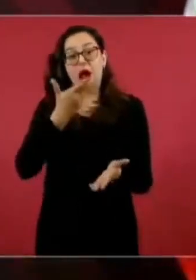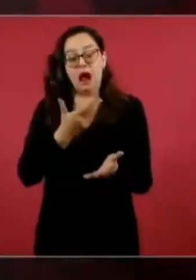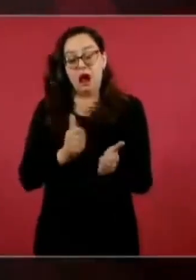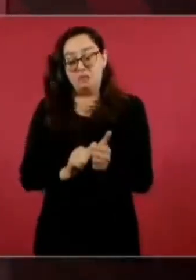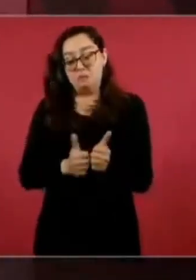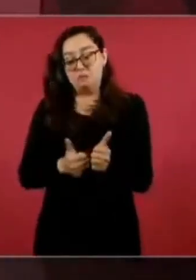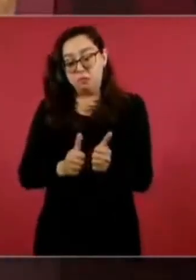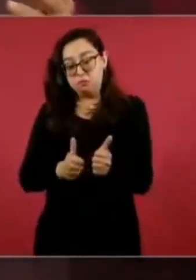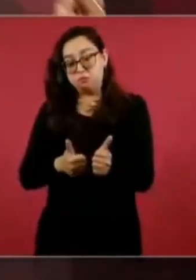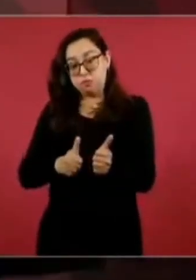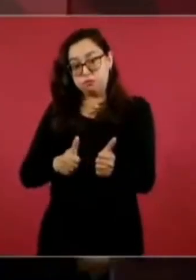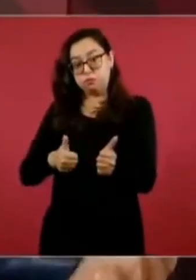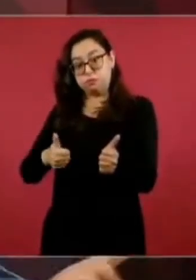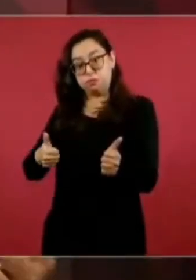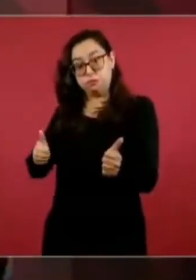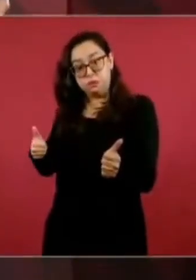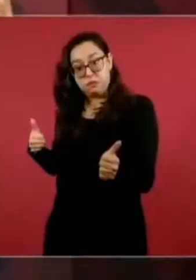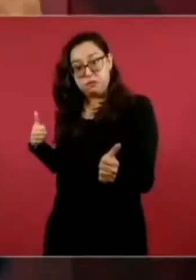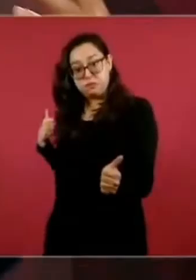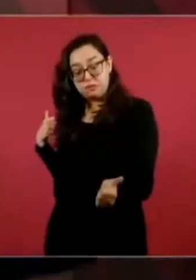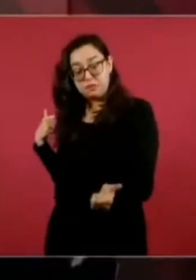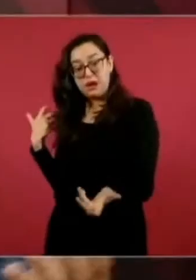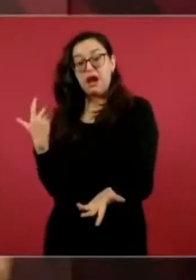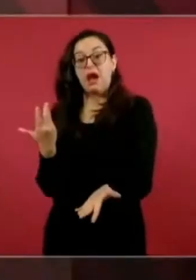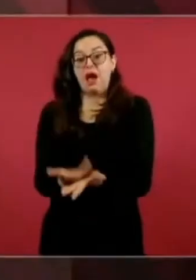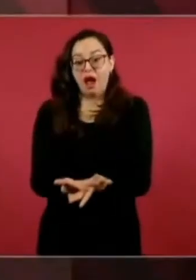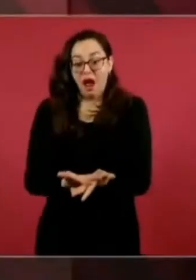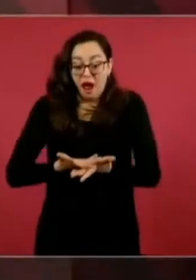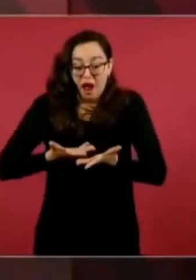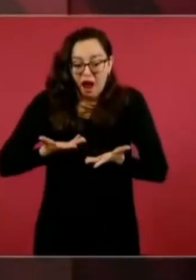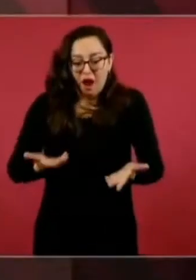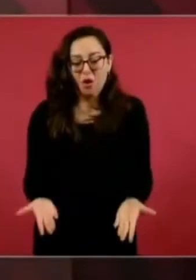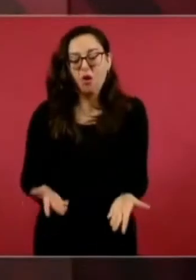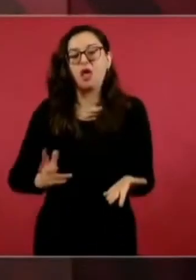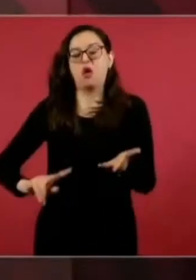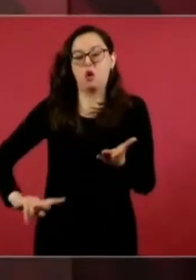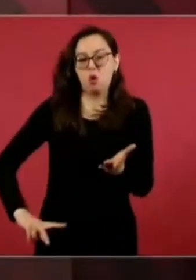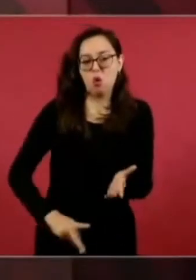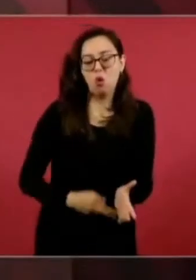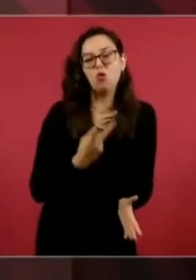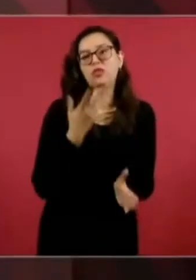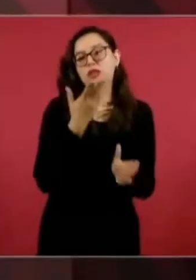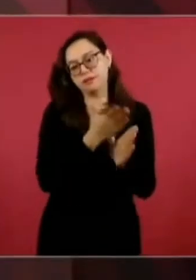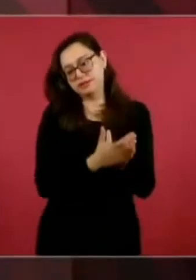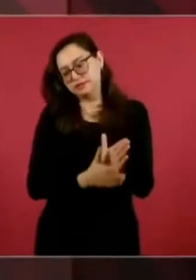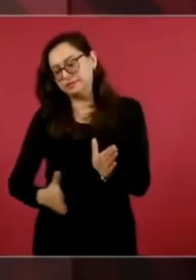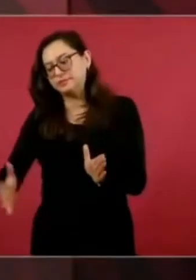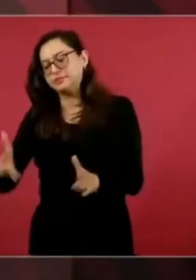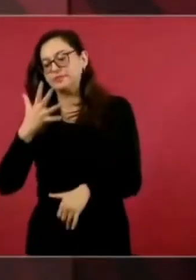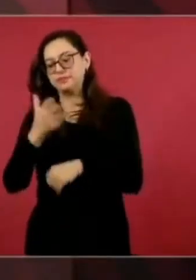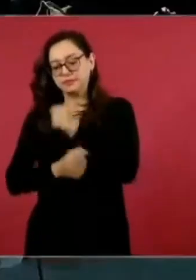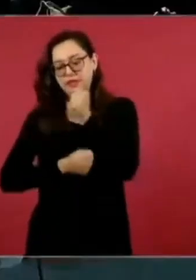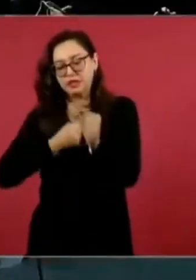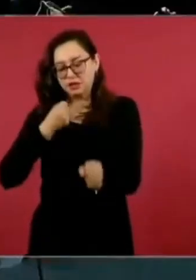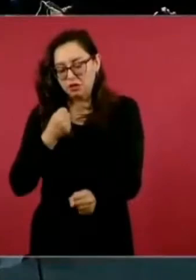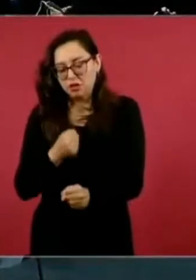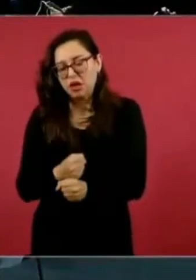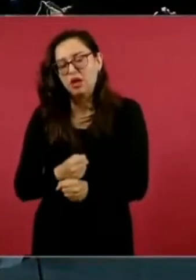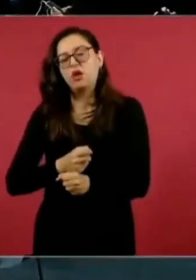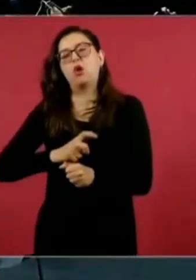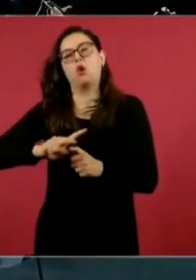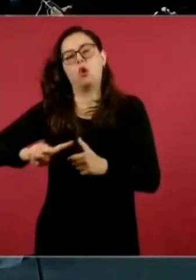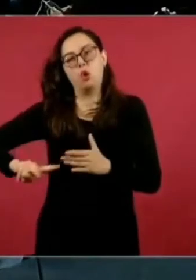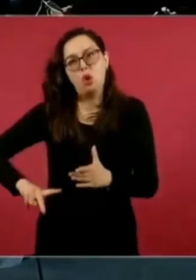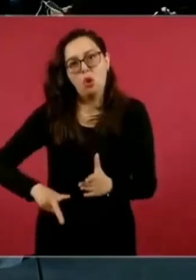ya estamos retomando esto, me dio mucho gusto que hace unos días entregamos